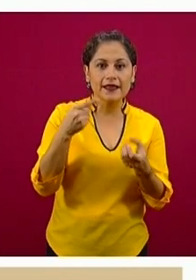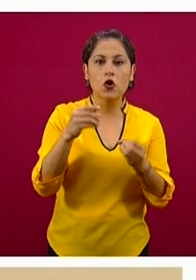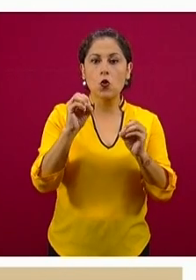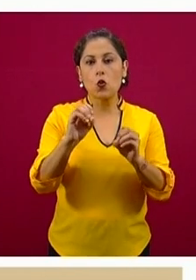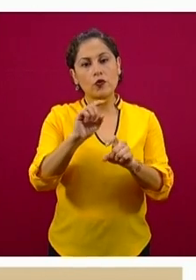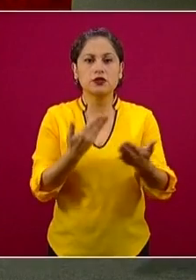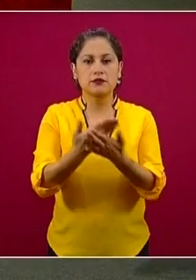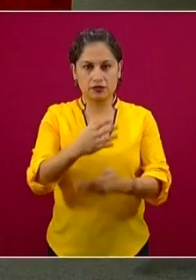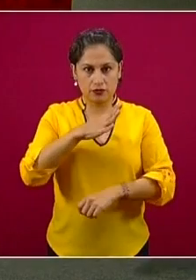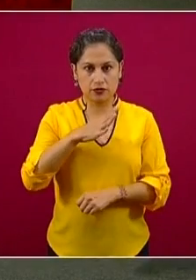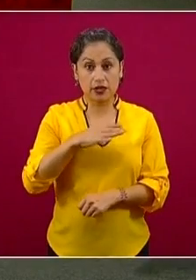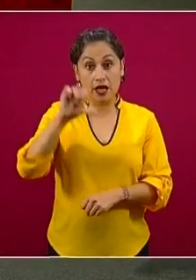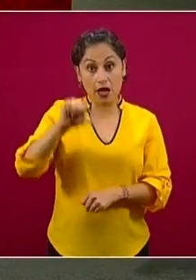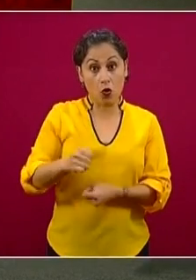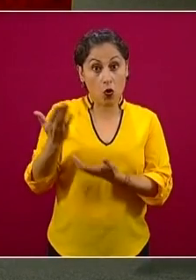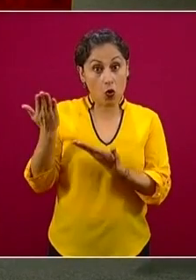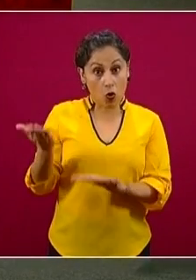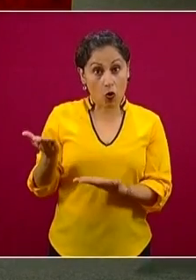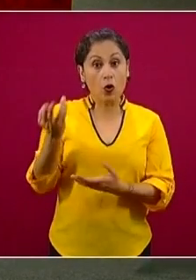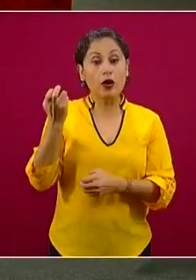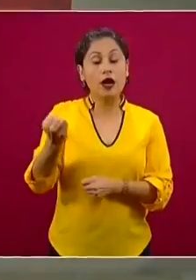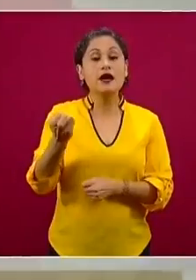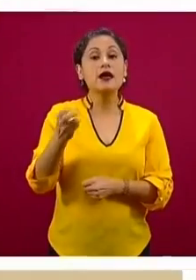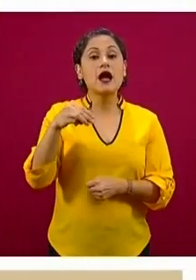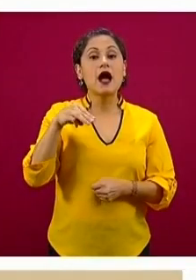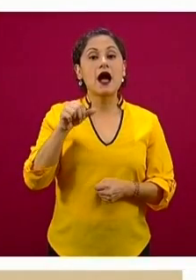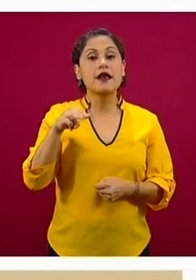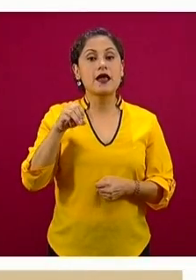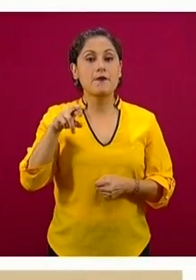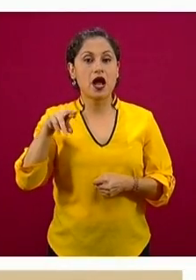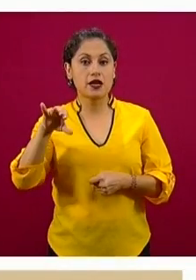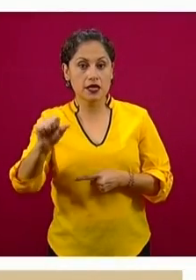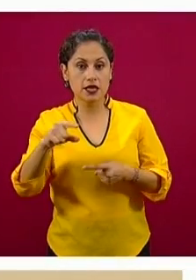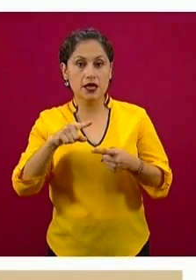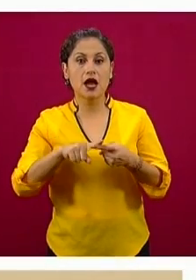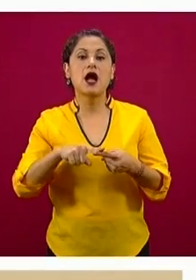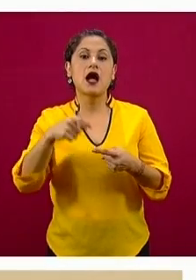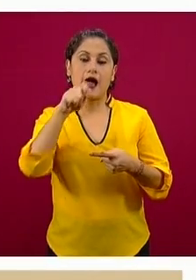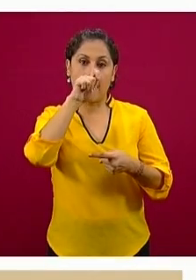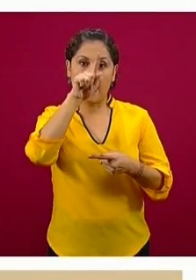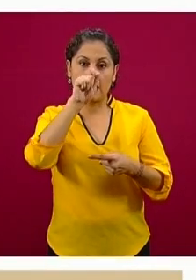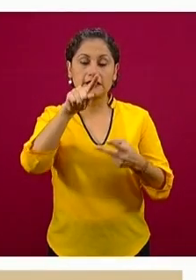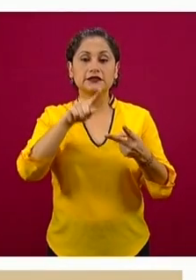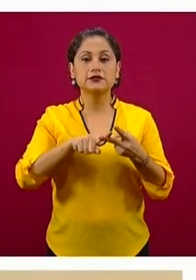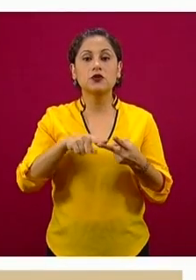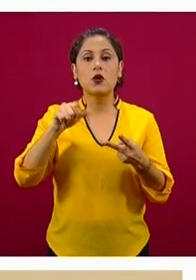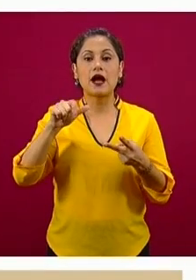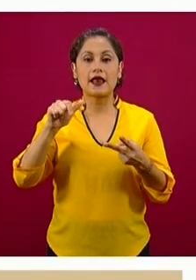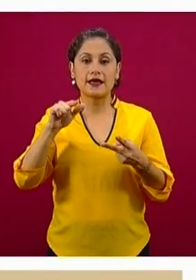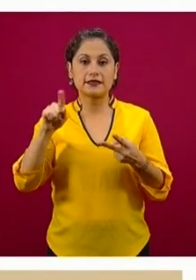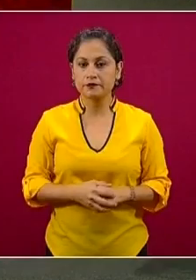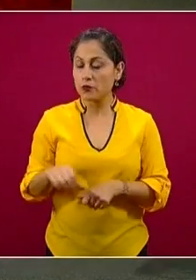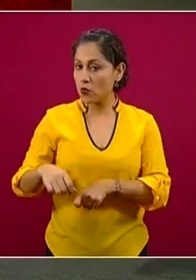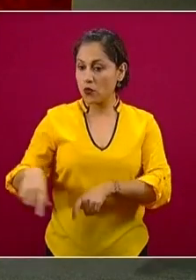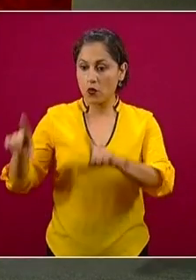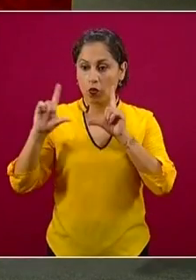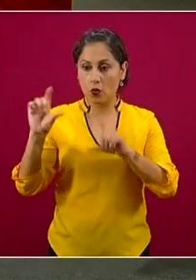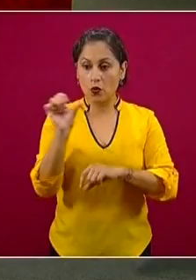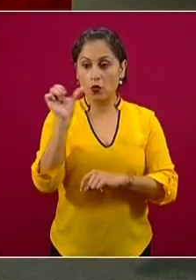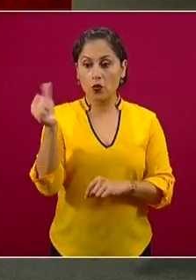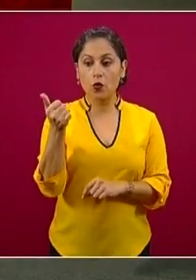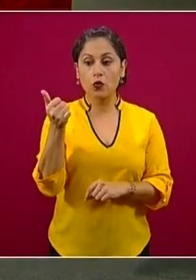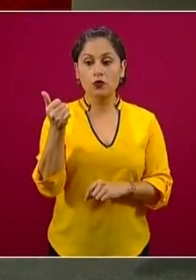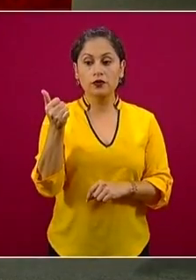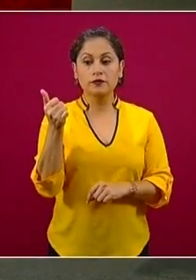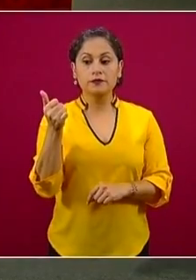que no despidieron a ningún empleado pese a la emergencia, hay ya 127.626 empresarios validados, de los cuales